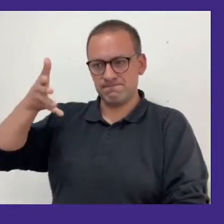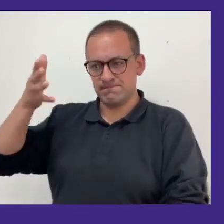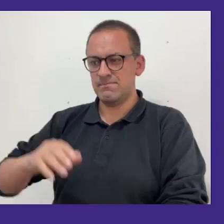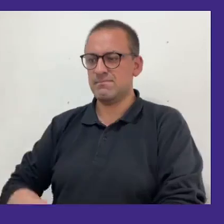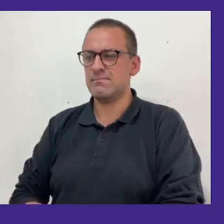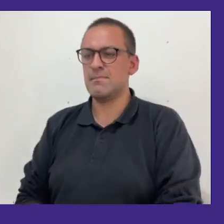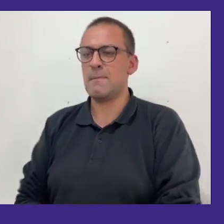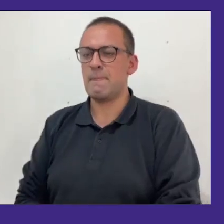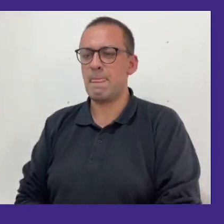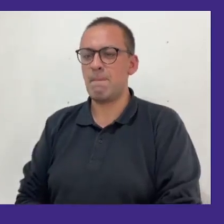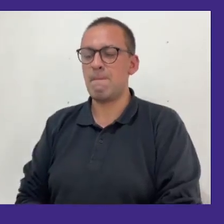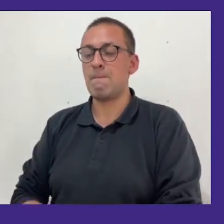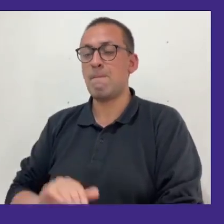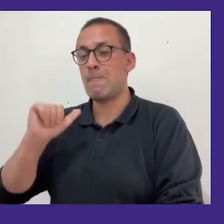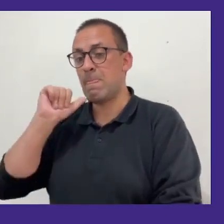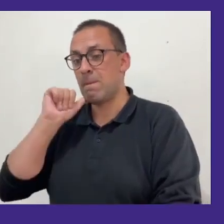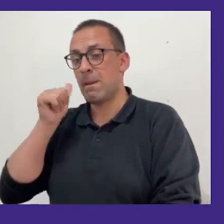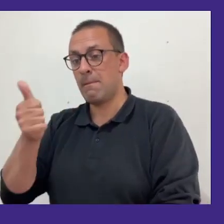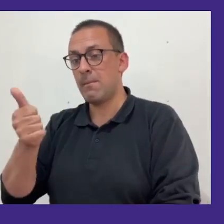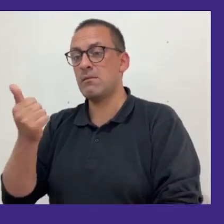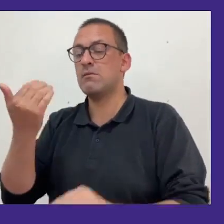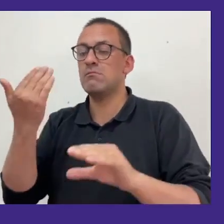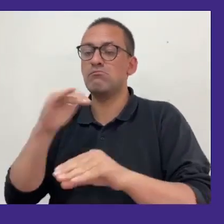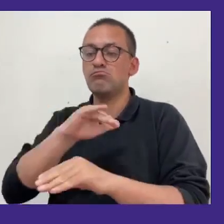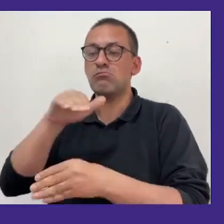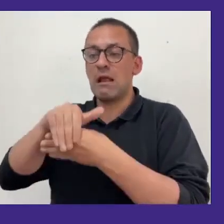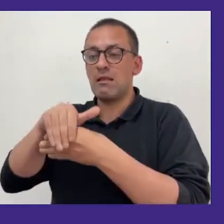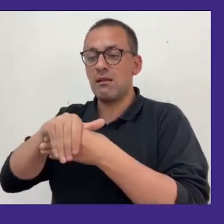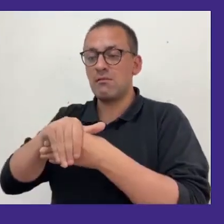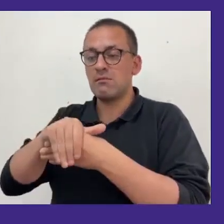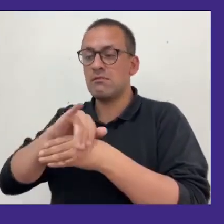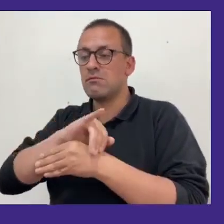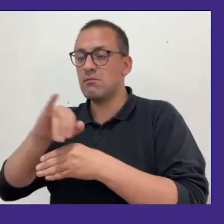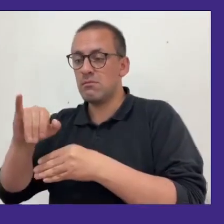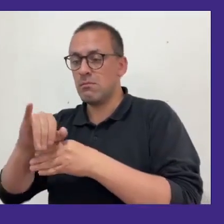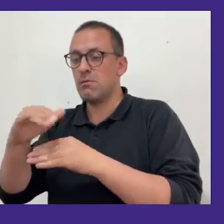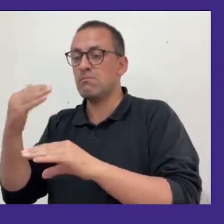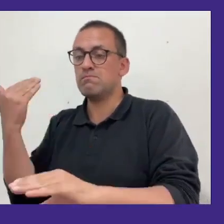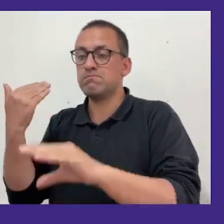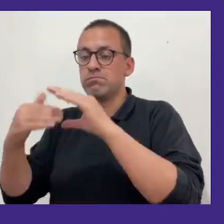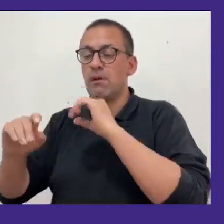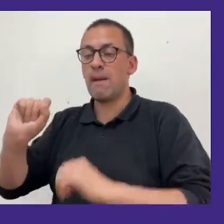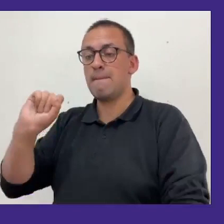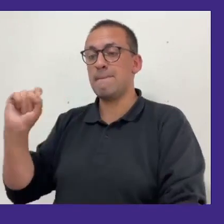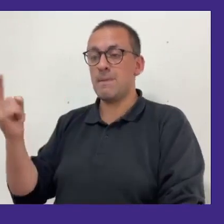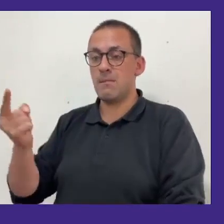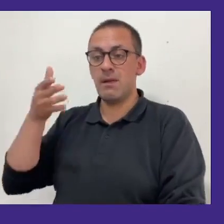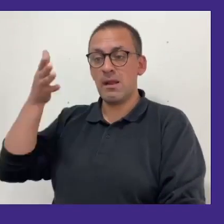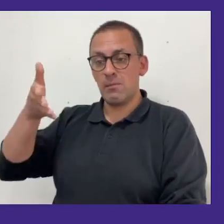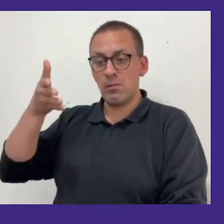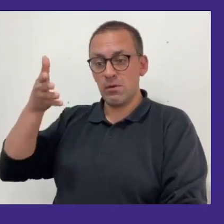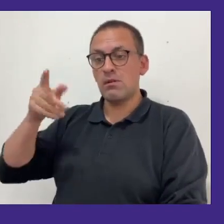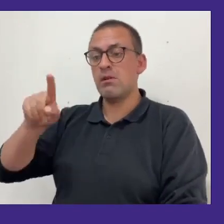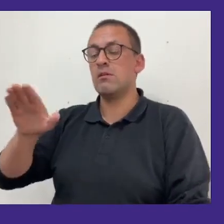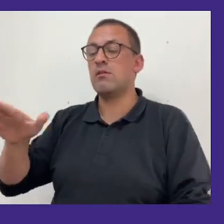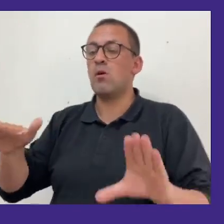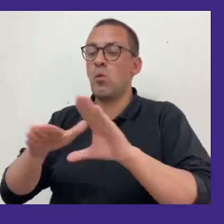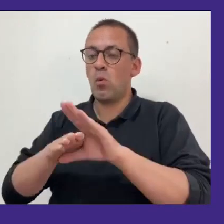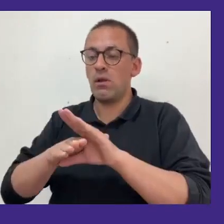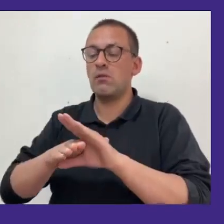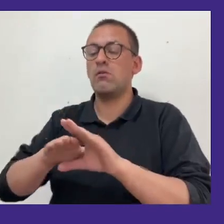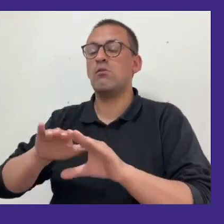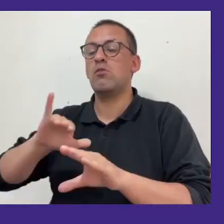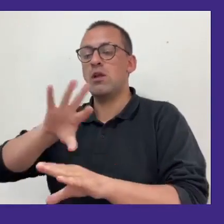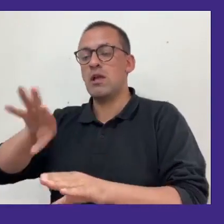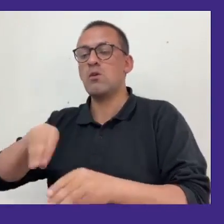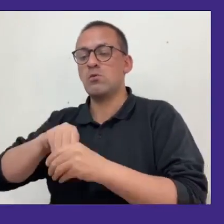vamos a estar mirando un correo más tarde porque la primera exponente este encuentro es de inclusión en educación superior